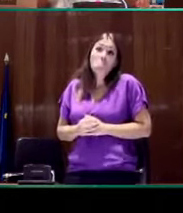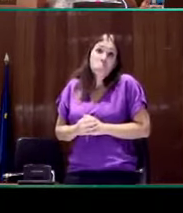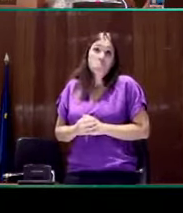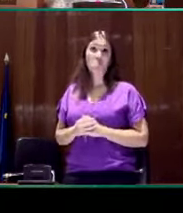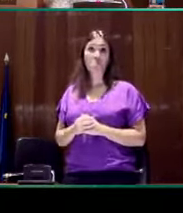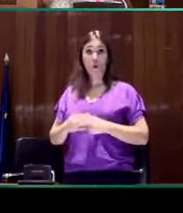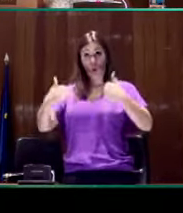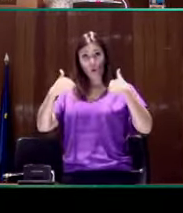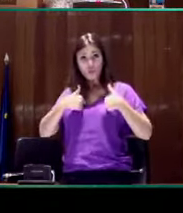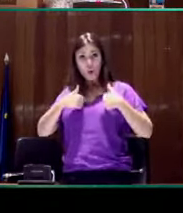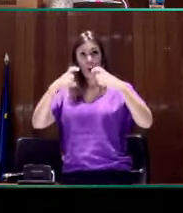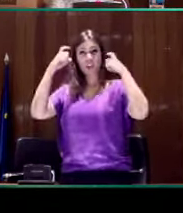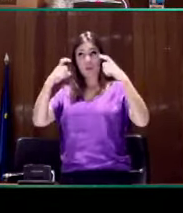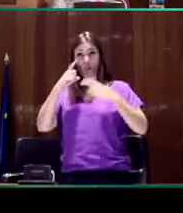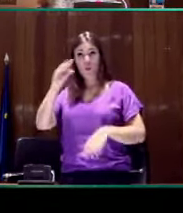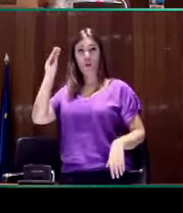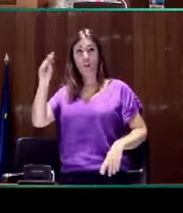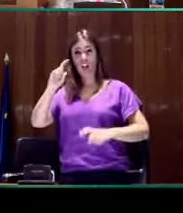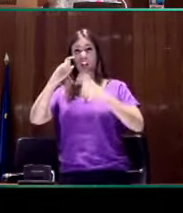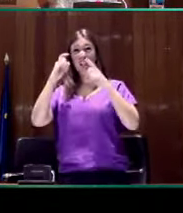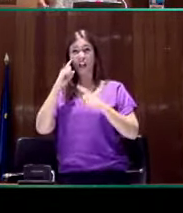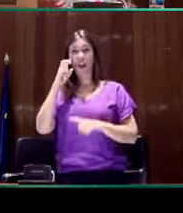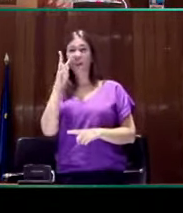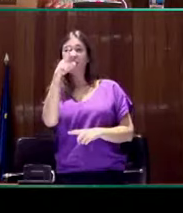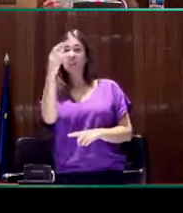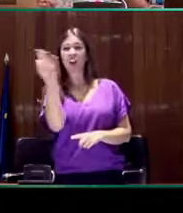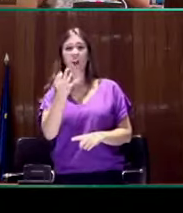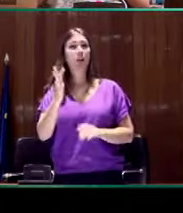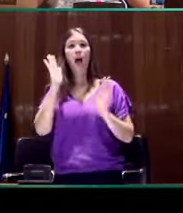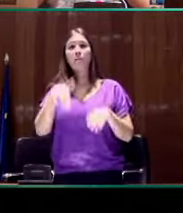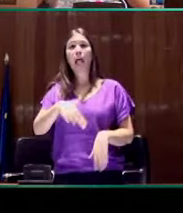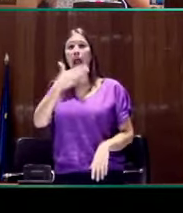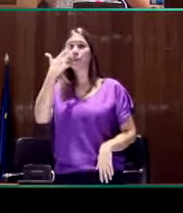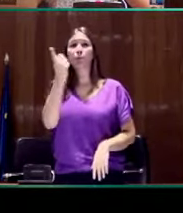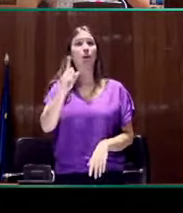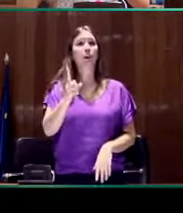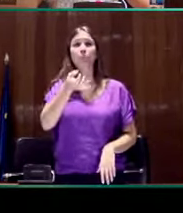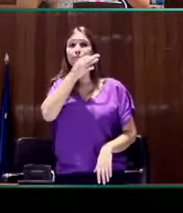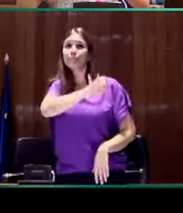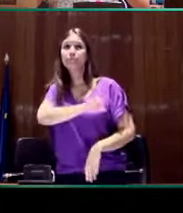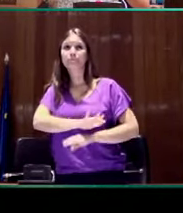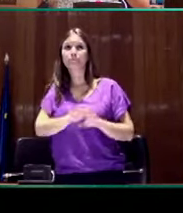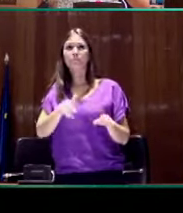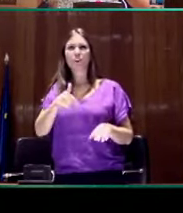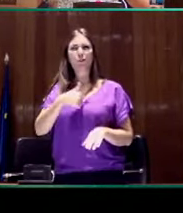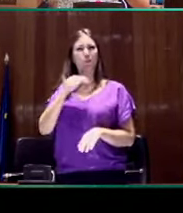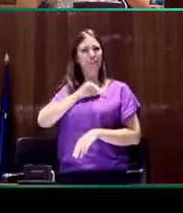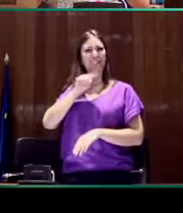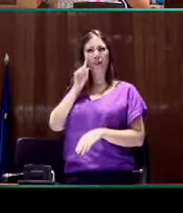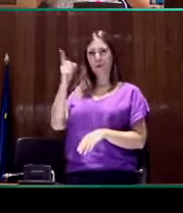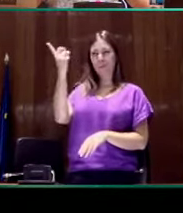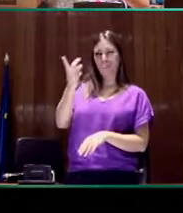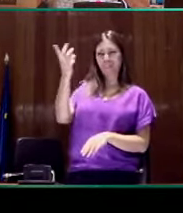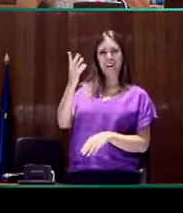yo no voy a hacer el más mínima intención por intentar entenderlo. Se pierde ese interés. Y esto me llama especialmente la atención.